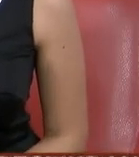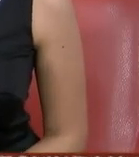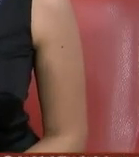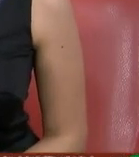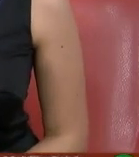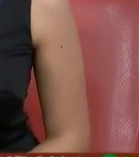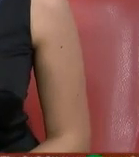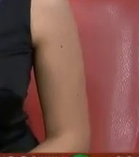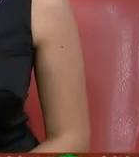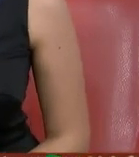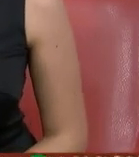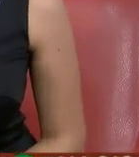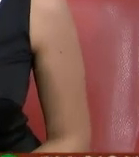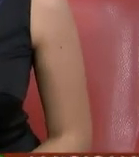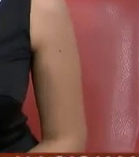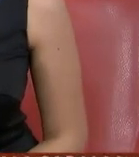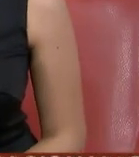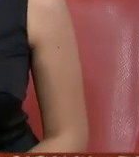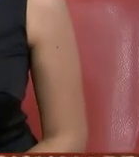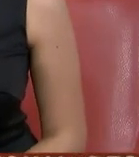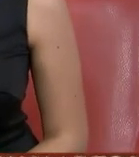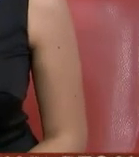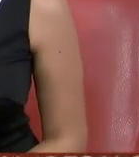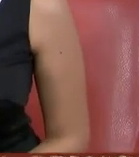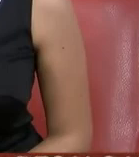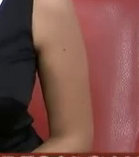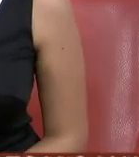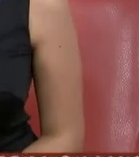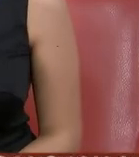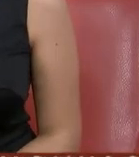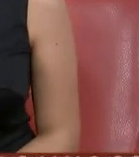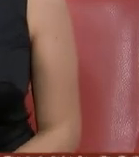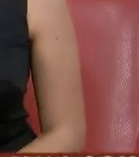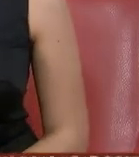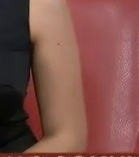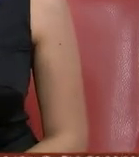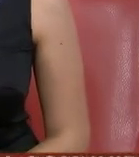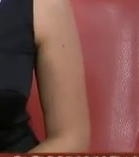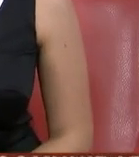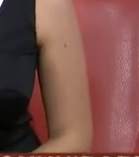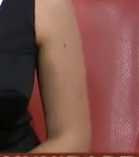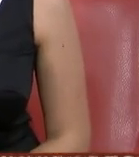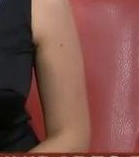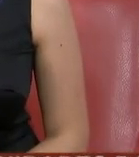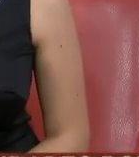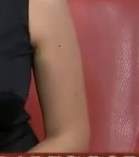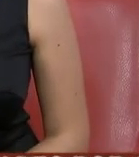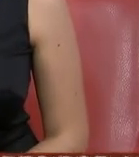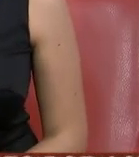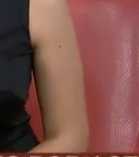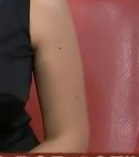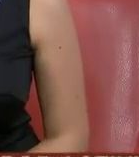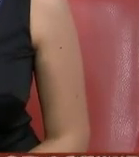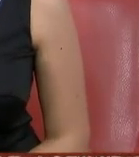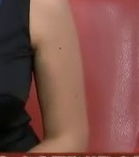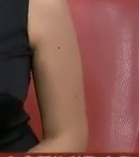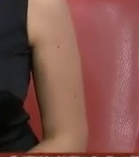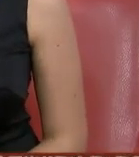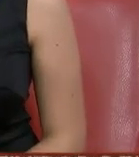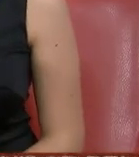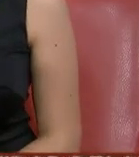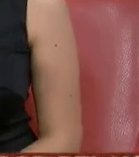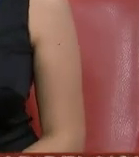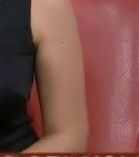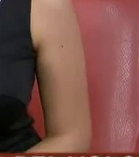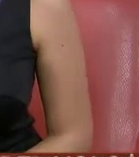fue el punto de reunión de más de 30 agencias espaciales los jefes de estas agencias y además los especialistas más importantes en la materia